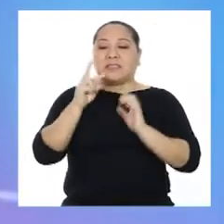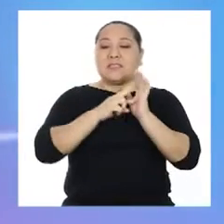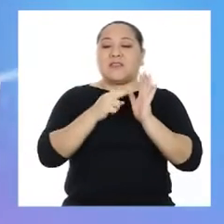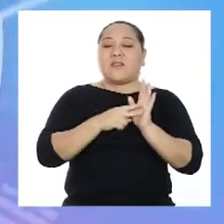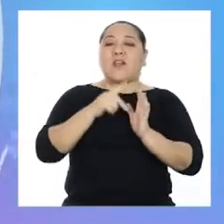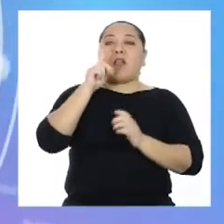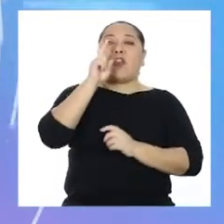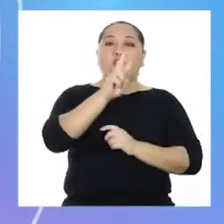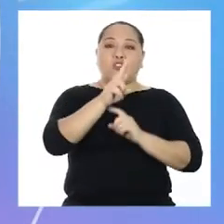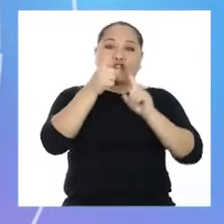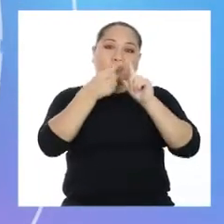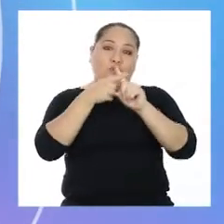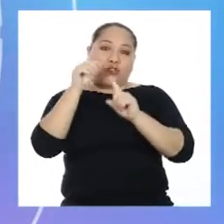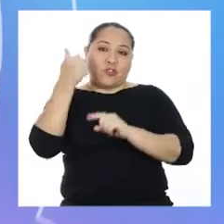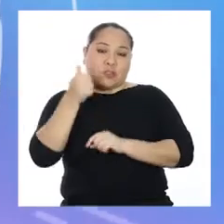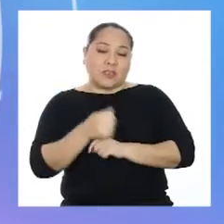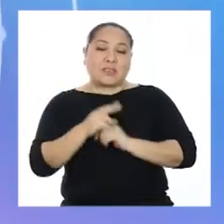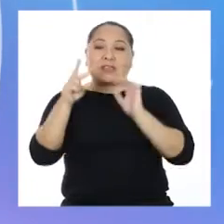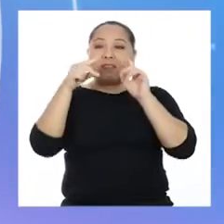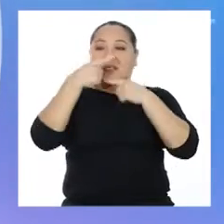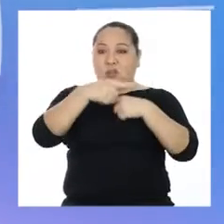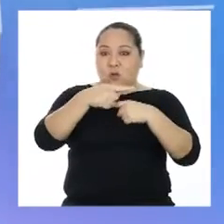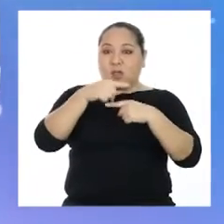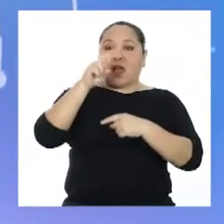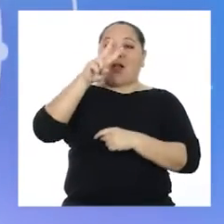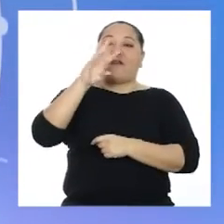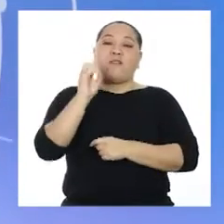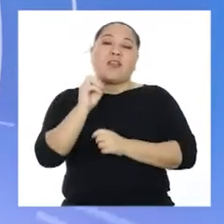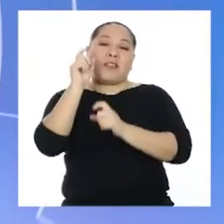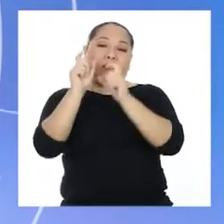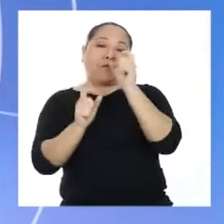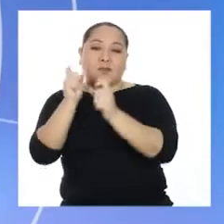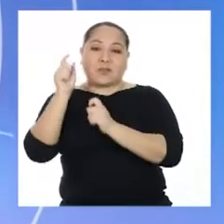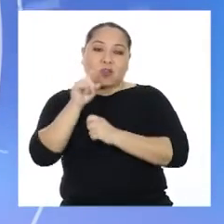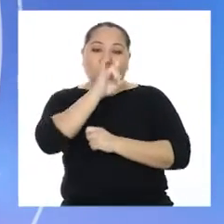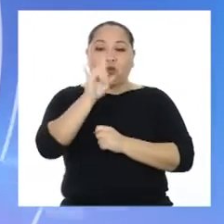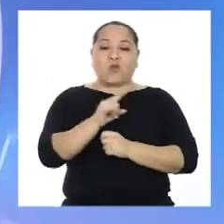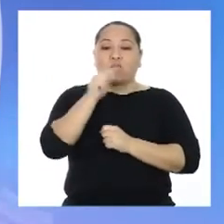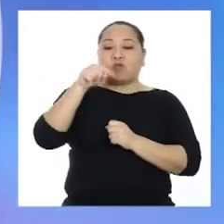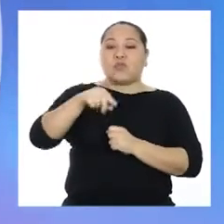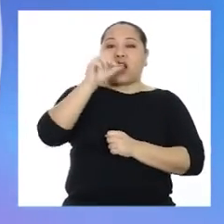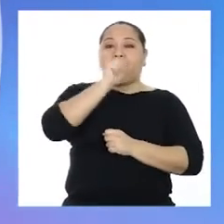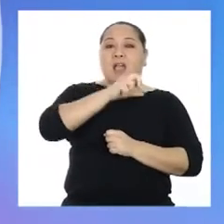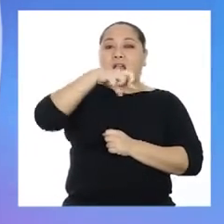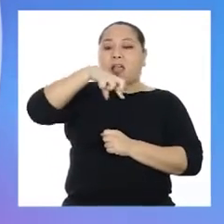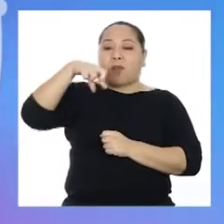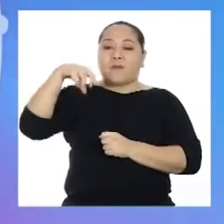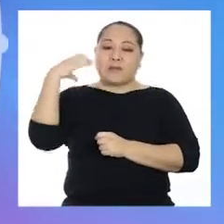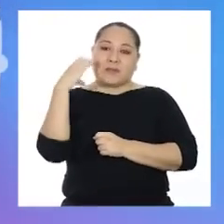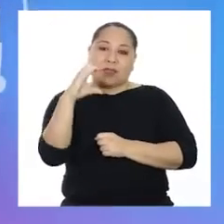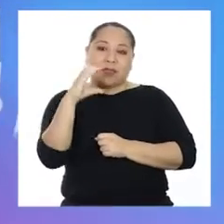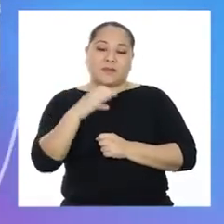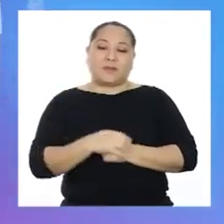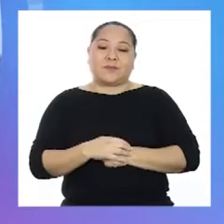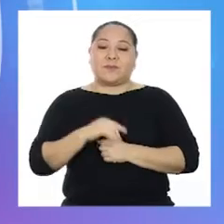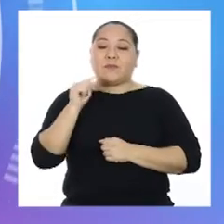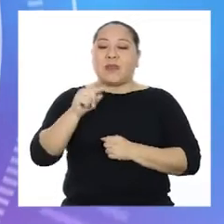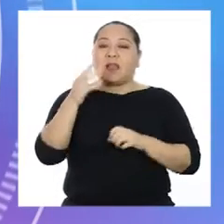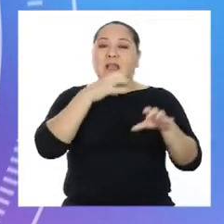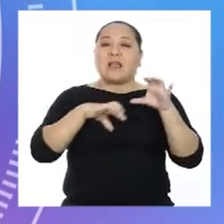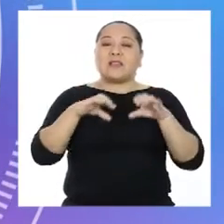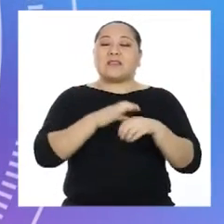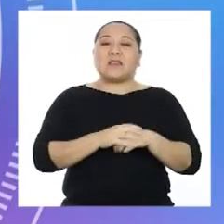es decir, 2 por 10, que es igual a 20 personas que usan la aplicación C